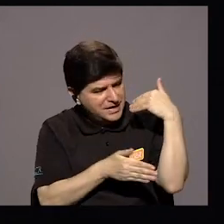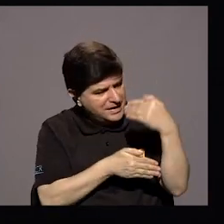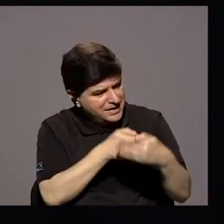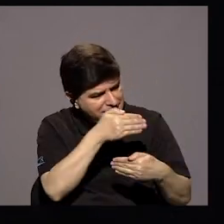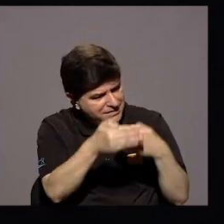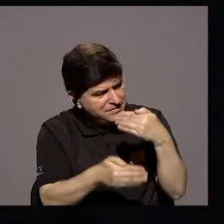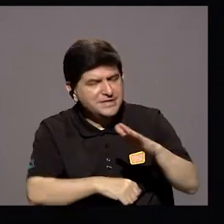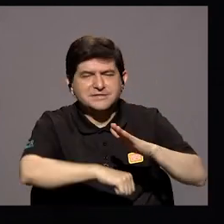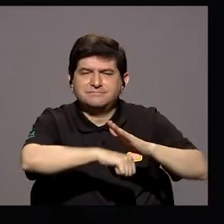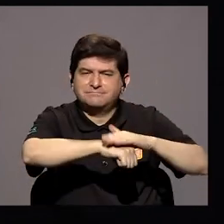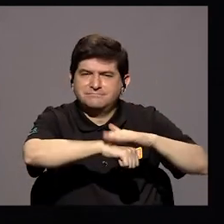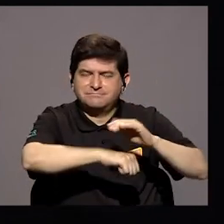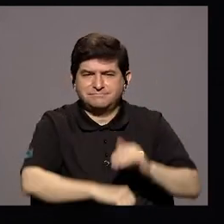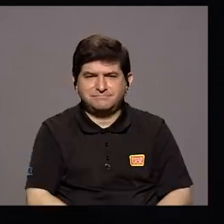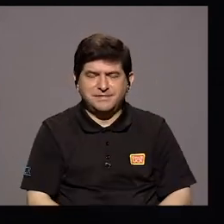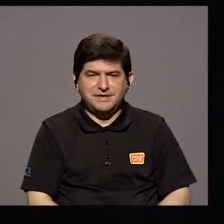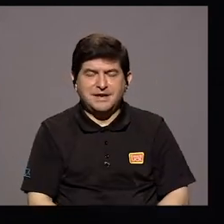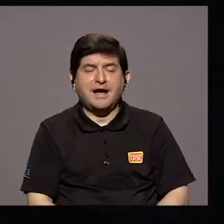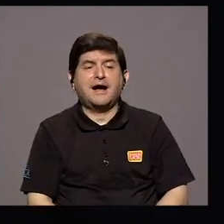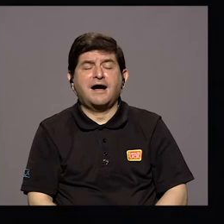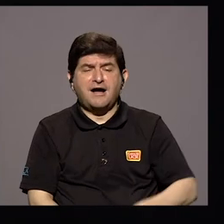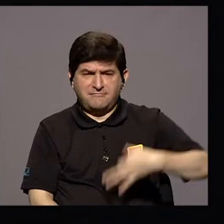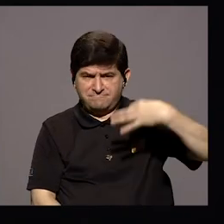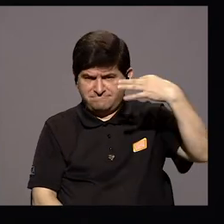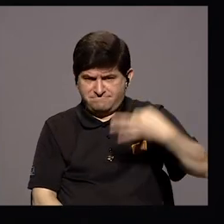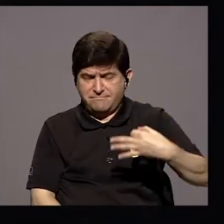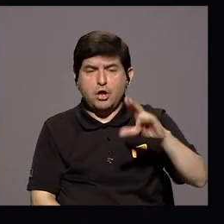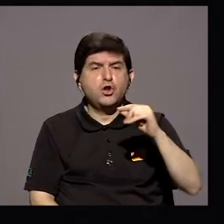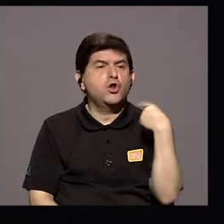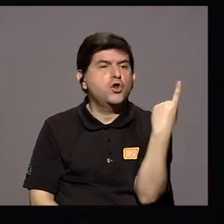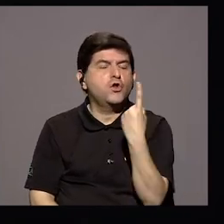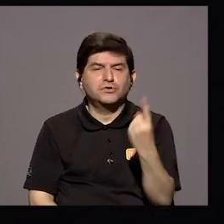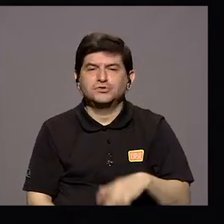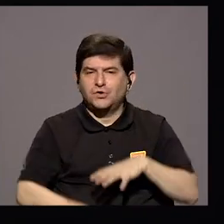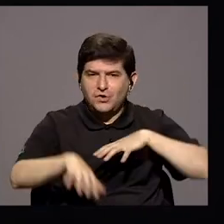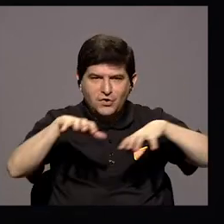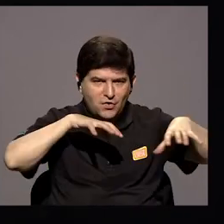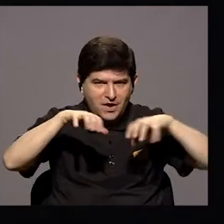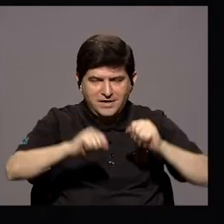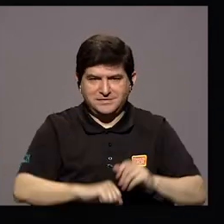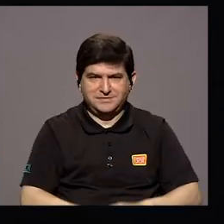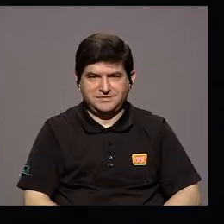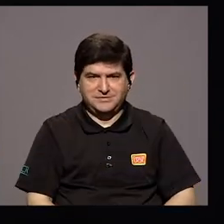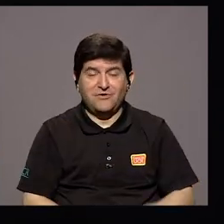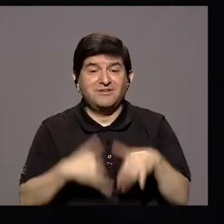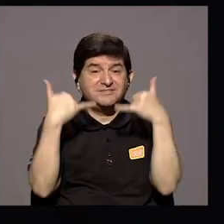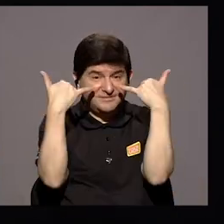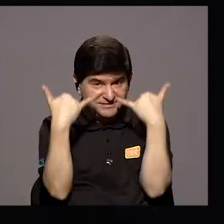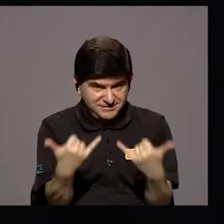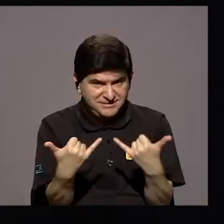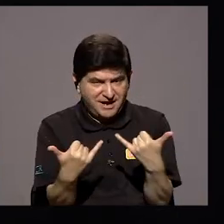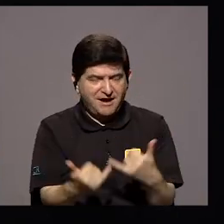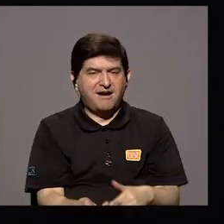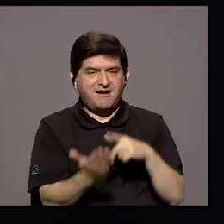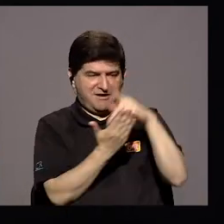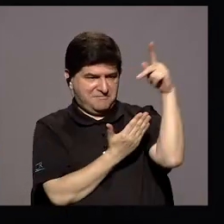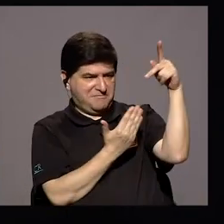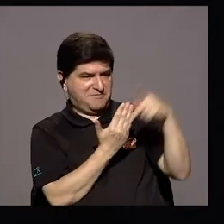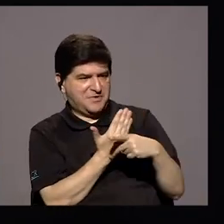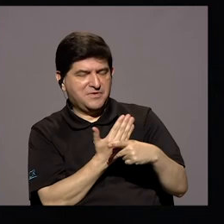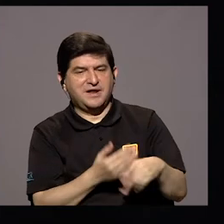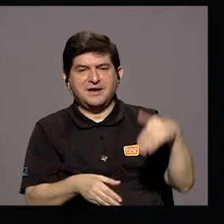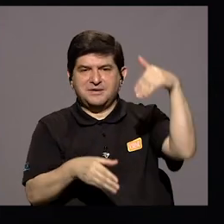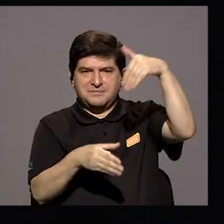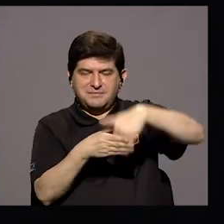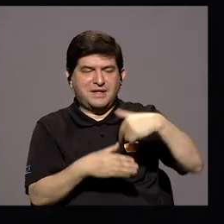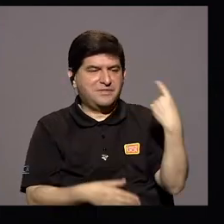Consolidar No No No No Las Acciones Que Ya Están Programadas En El Marco De Cada Uno De